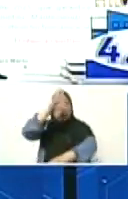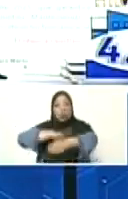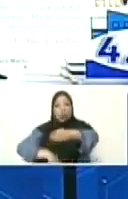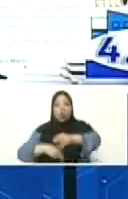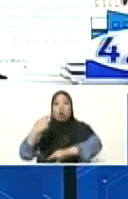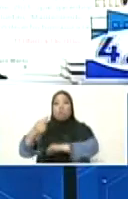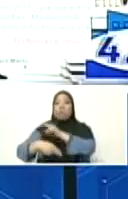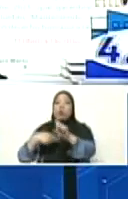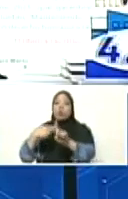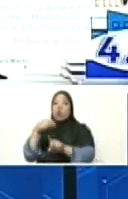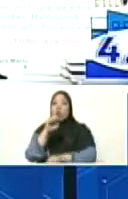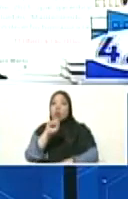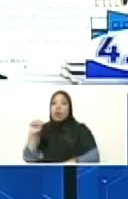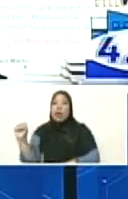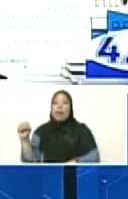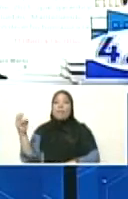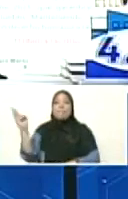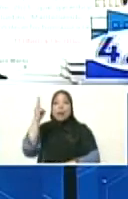Barina.